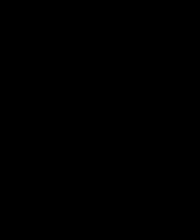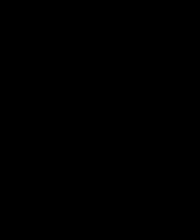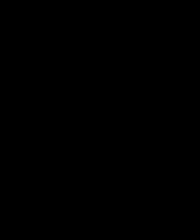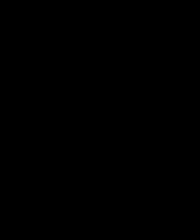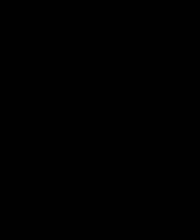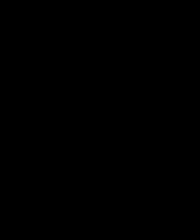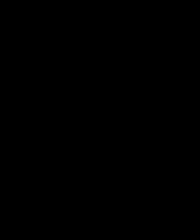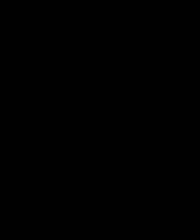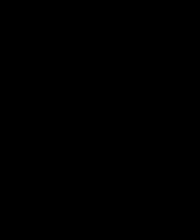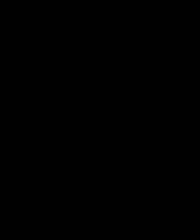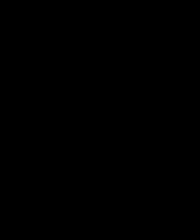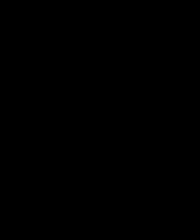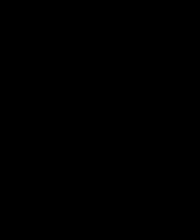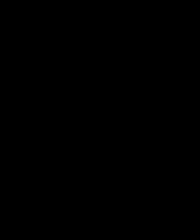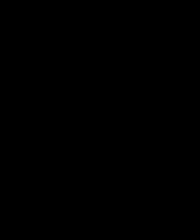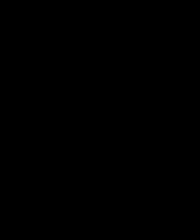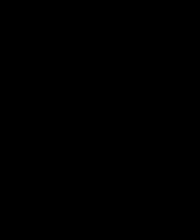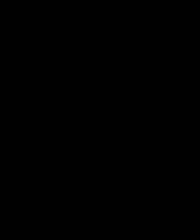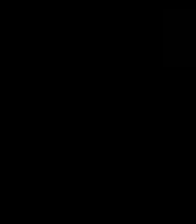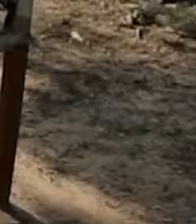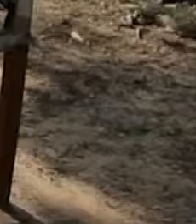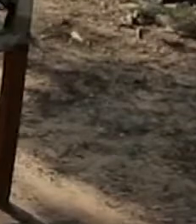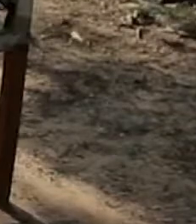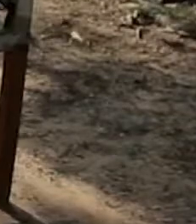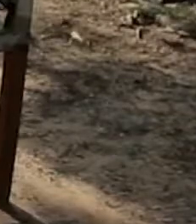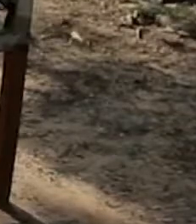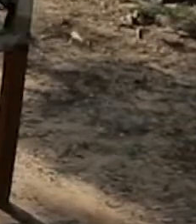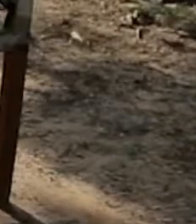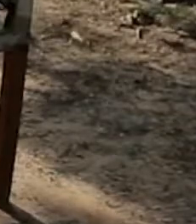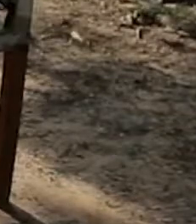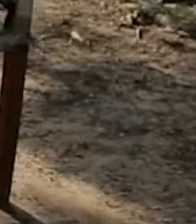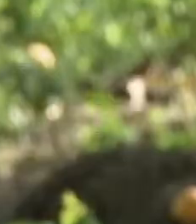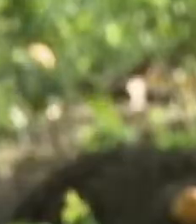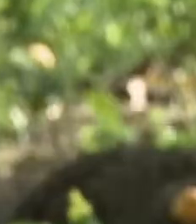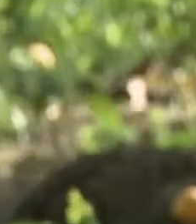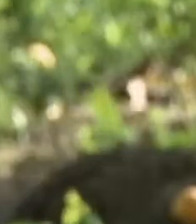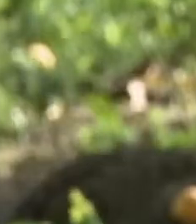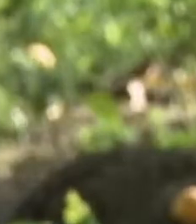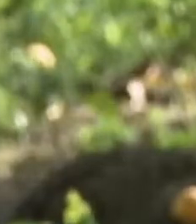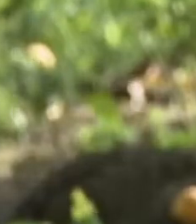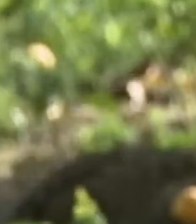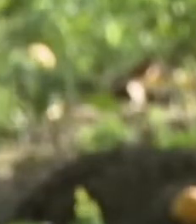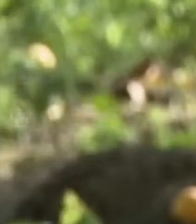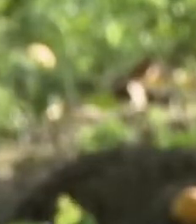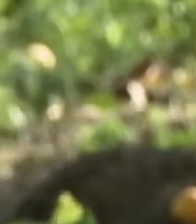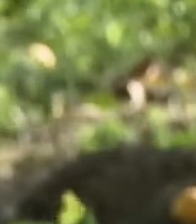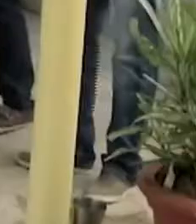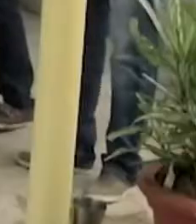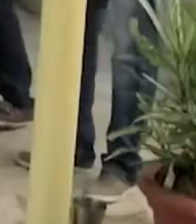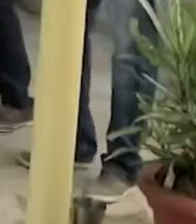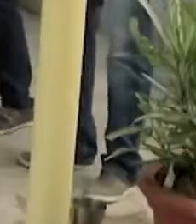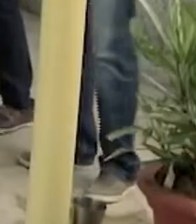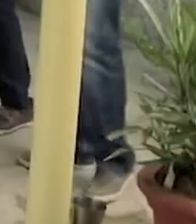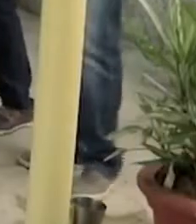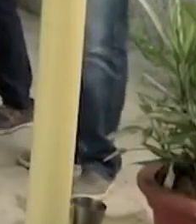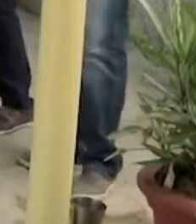13 Costa Rica Televisión ¿Quién te enseñó a cantar? Yo aprendí de mi abuela